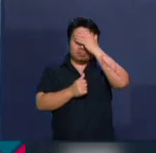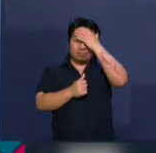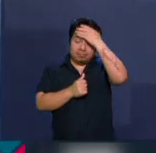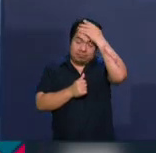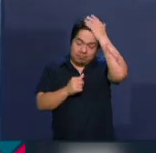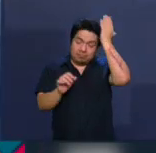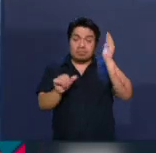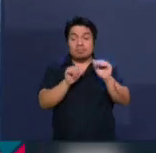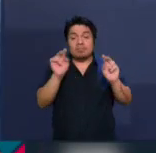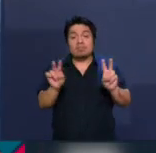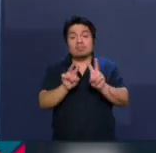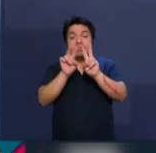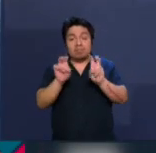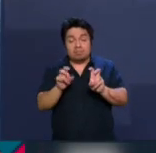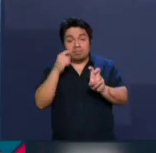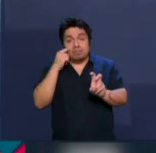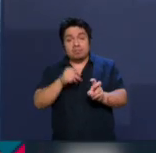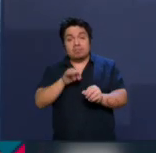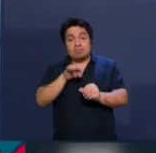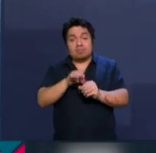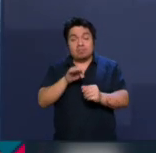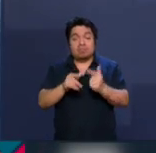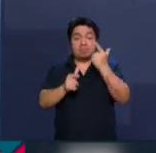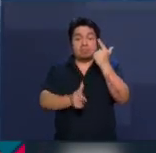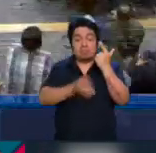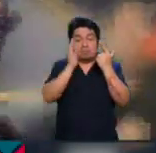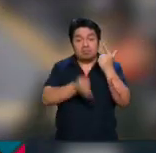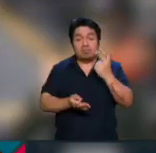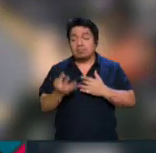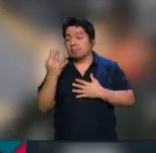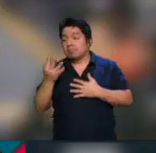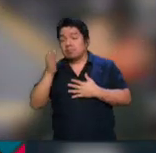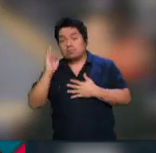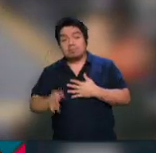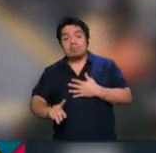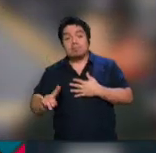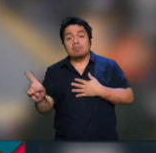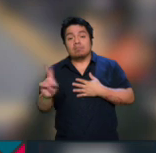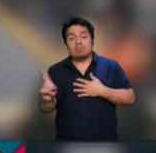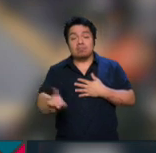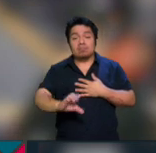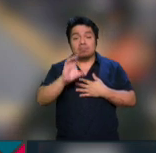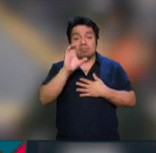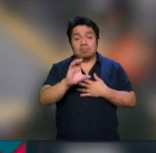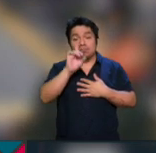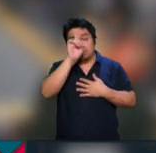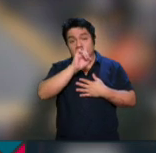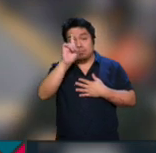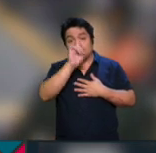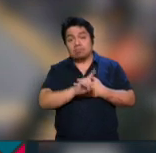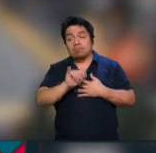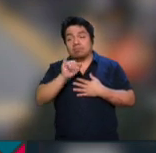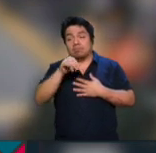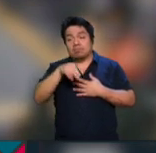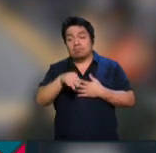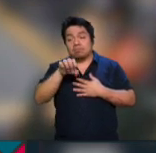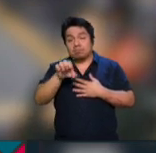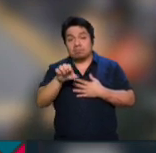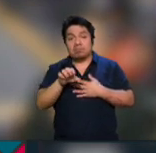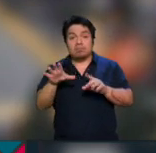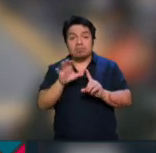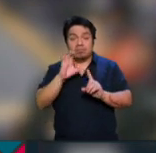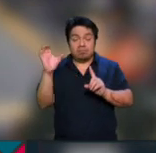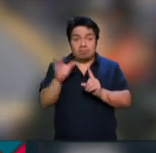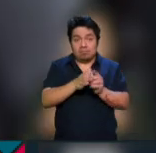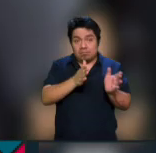En otro tema, le informo que por mayoría de siete votos a favor y cuatro en contra del Consejo General del INE, ratificó la determinación de la Comisión